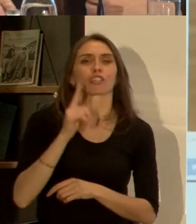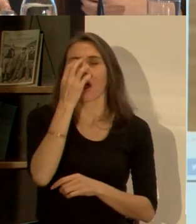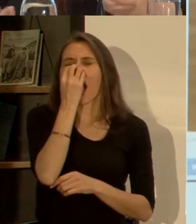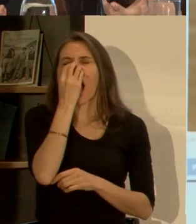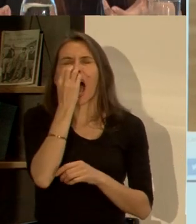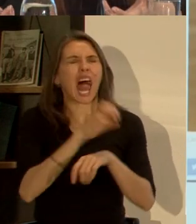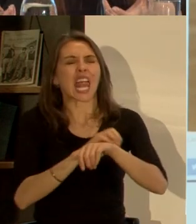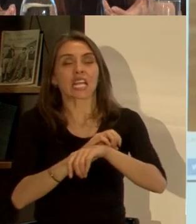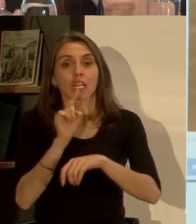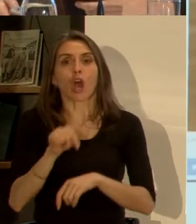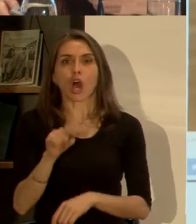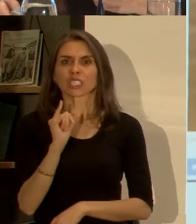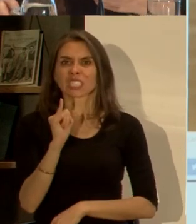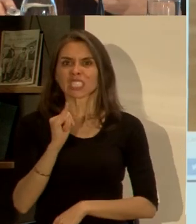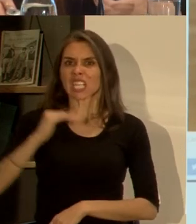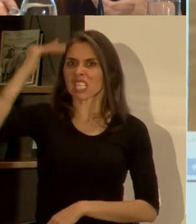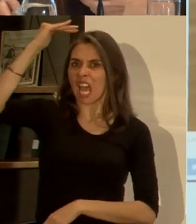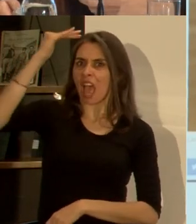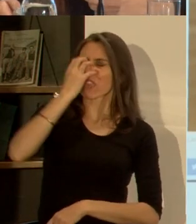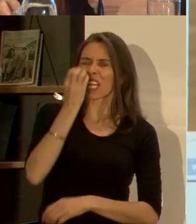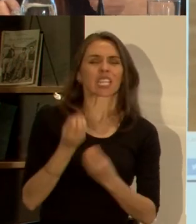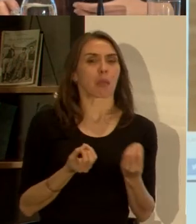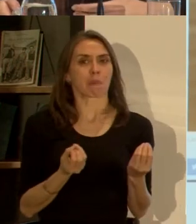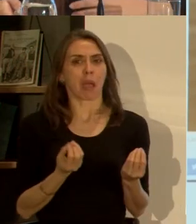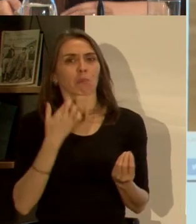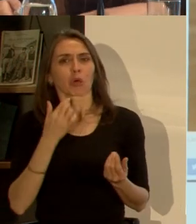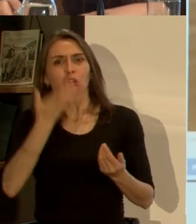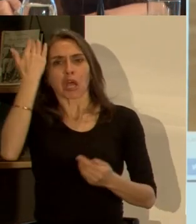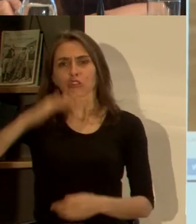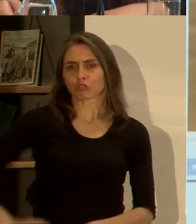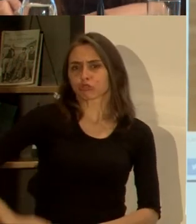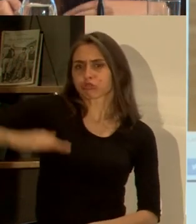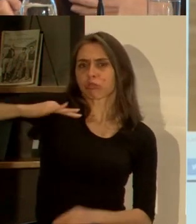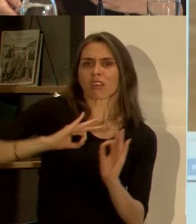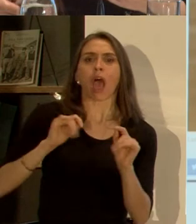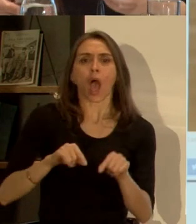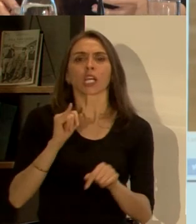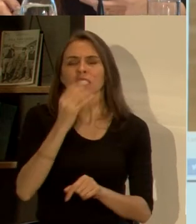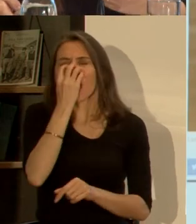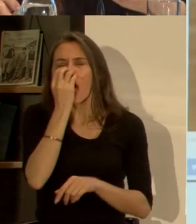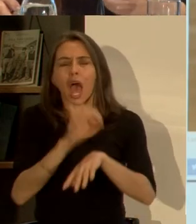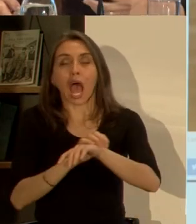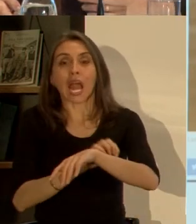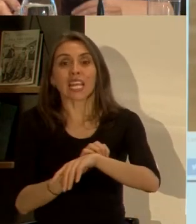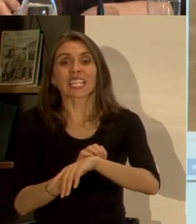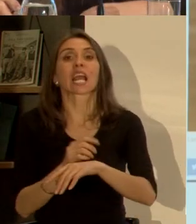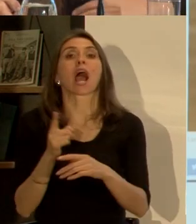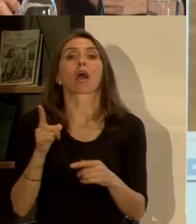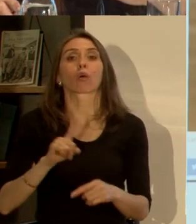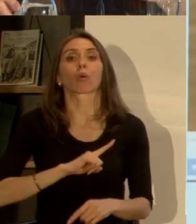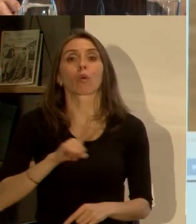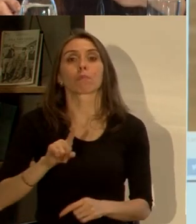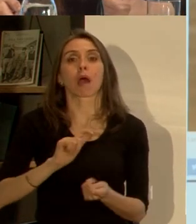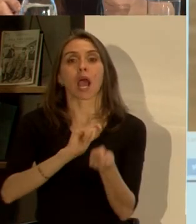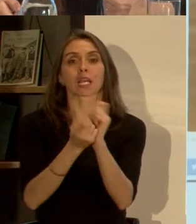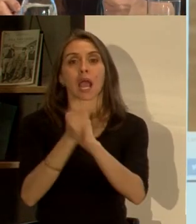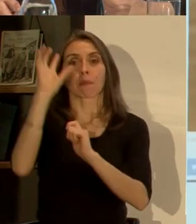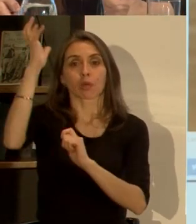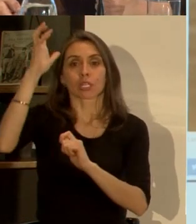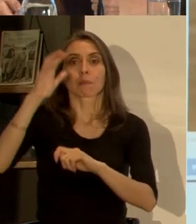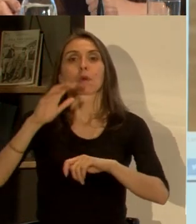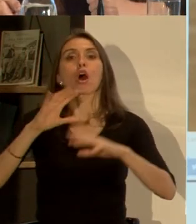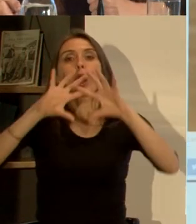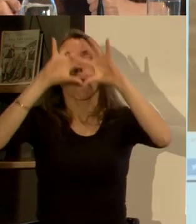era alérgico pero ahora tiene alergia entonces uno dice pero qué pasa por qué antes no me pasaba y ahora sí y es producto de todos estos cambios cambios en la